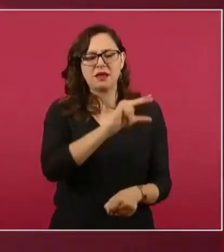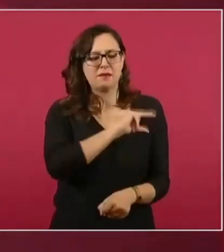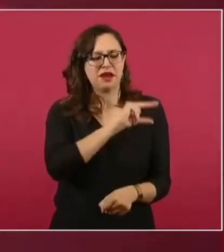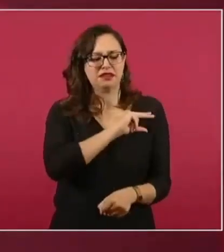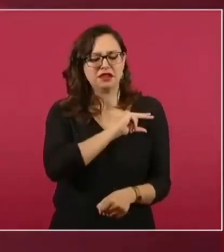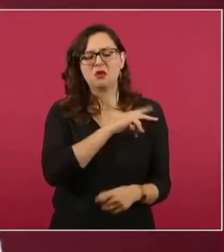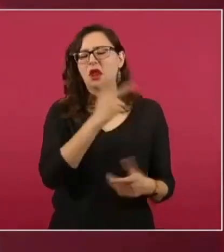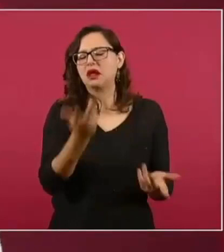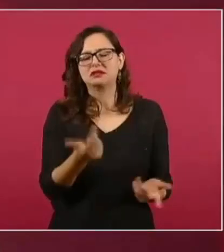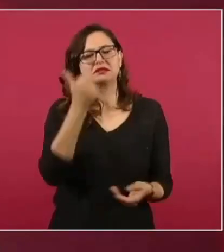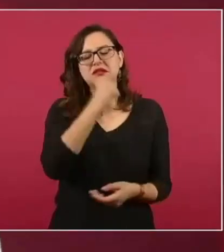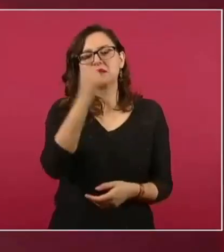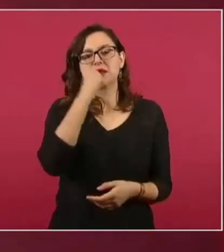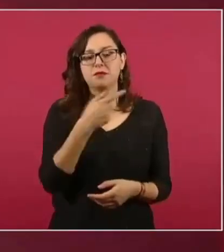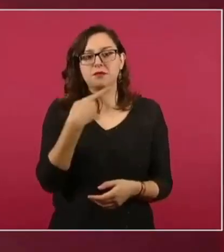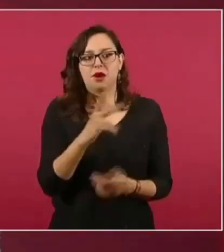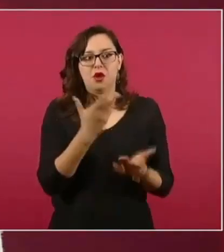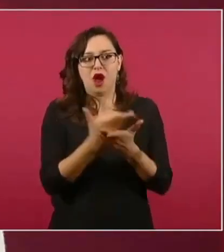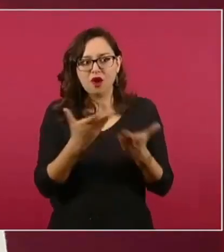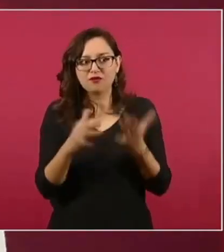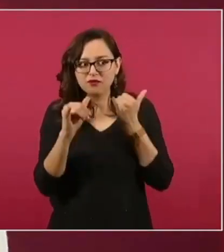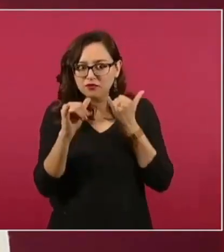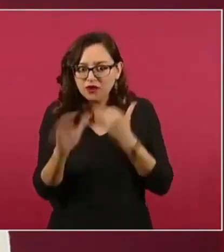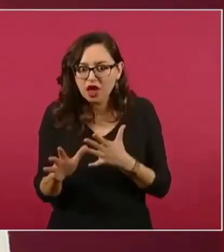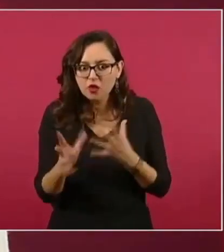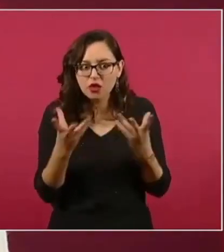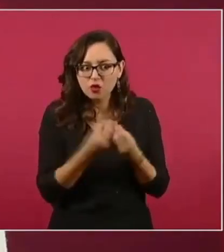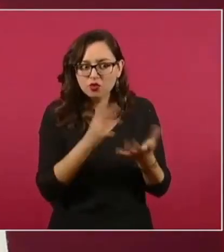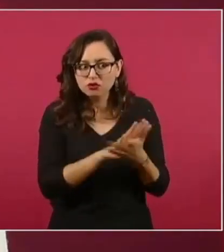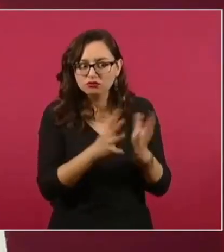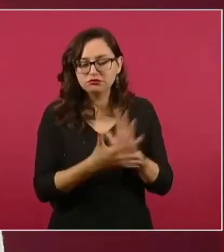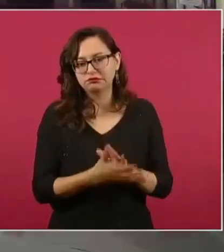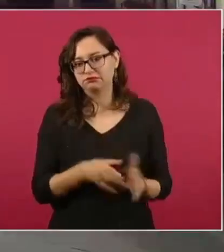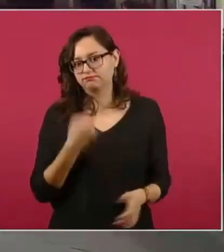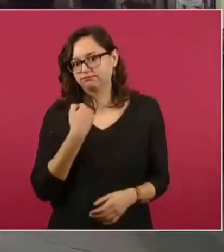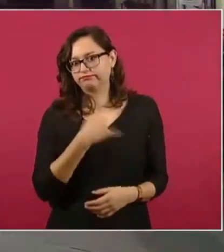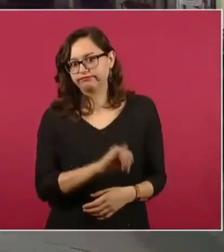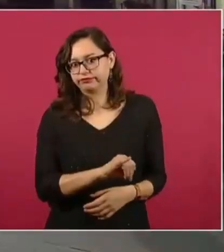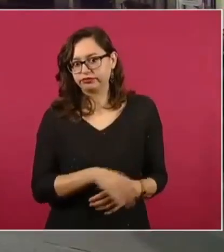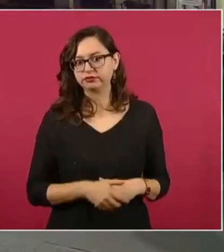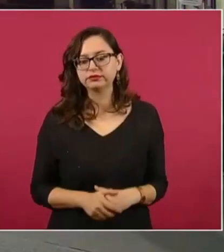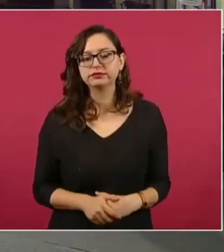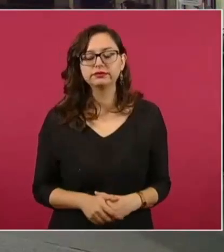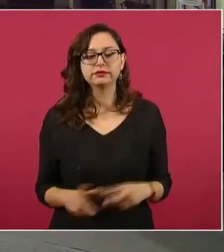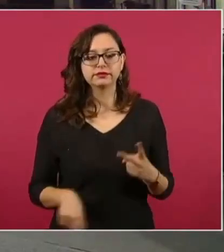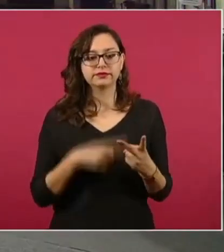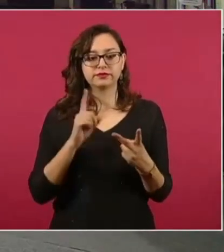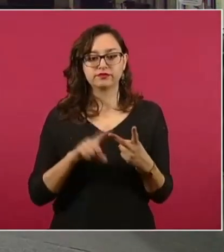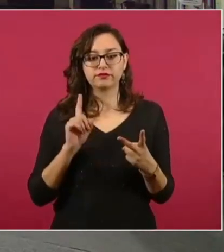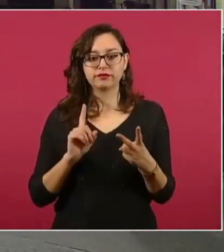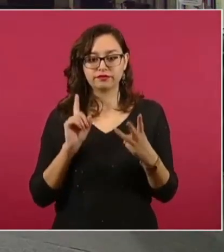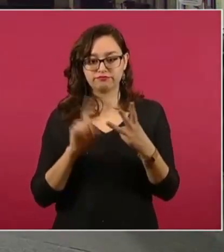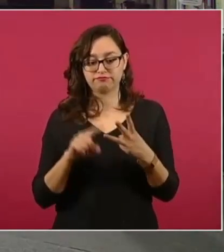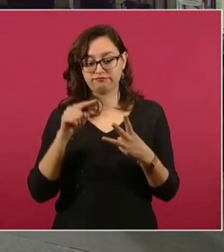intento de fraude, ya esto es el colmo. Y bueno, para finalizar tenemos dos